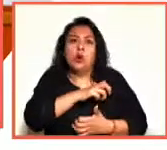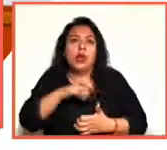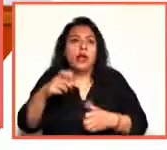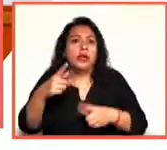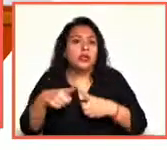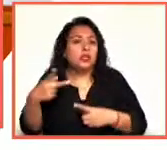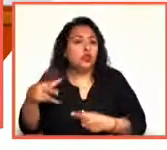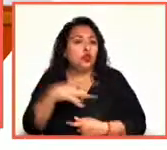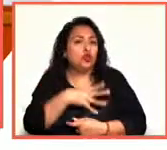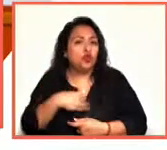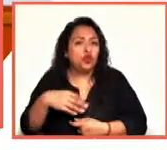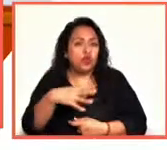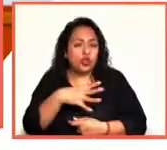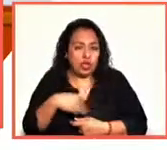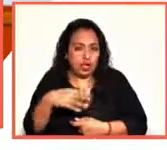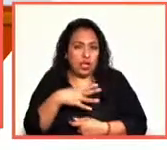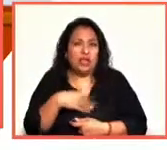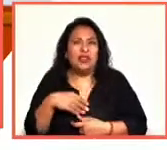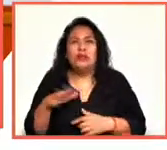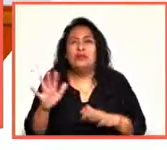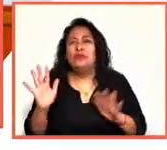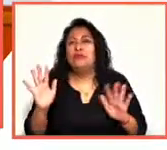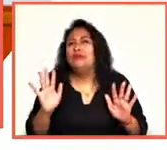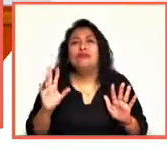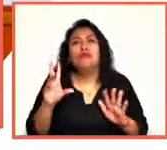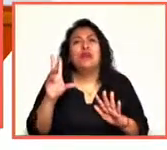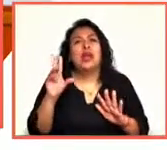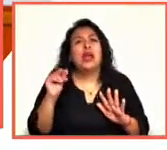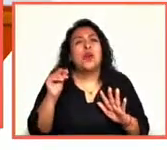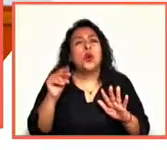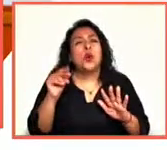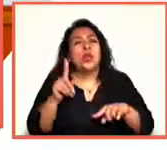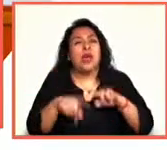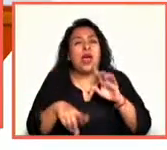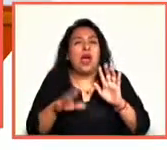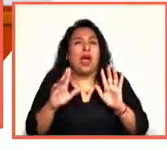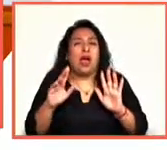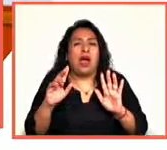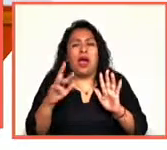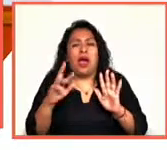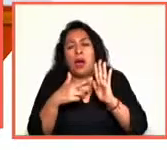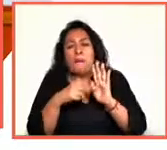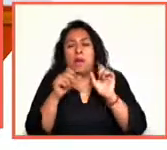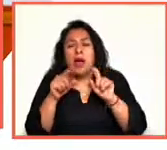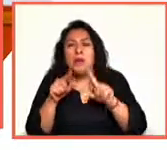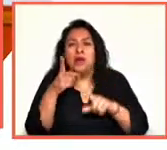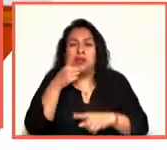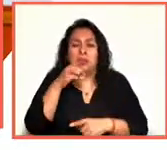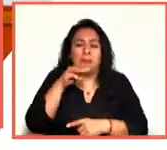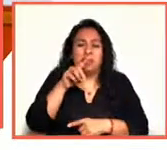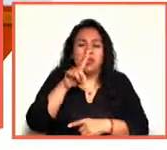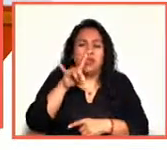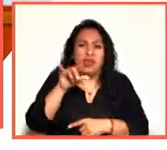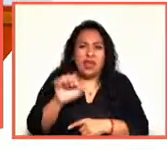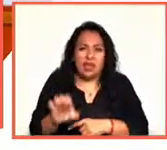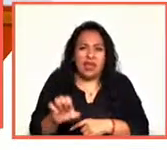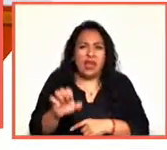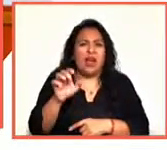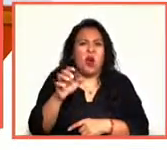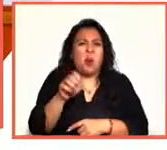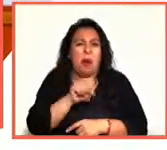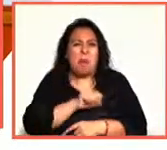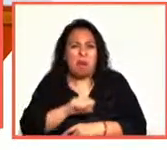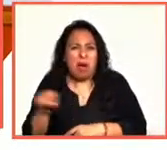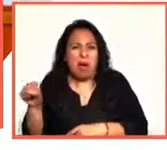Y se sale del cliché un poco caricatural cada vez que se monta Medea de que es la perra desgraciada, ardida,